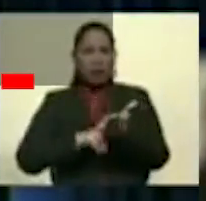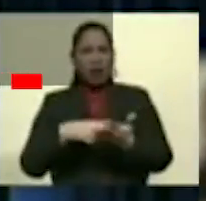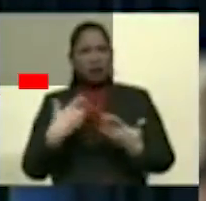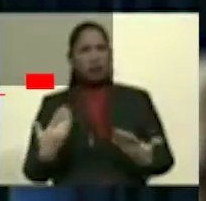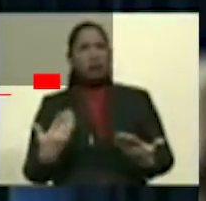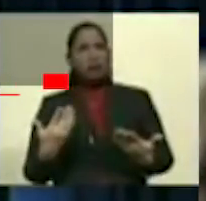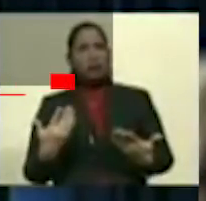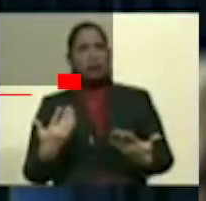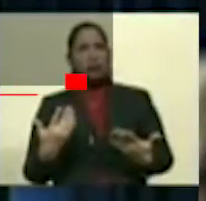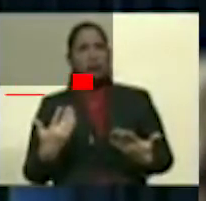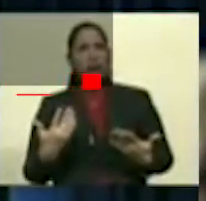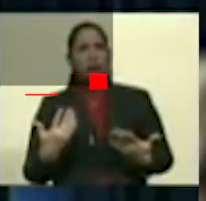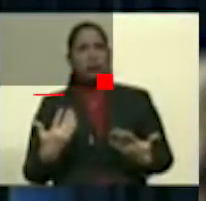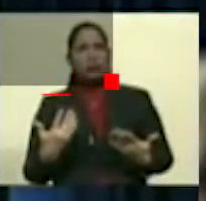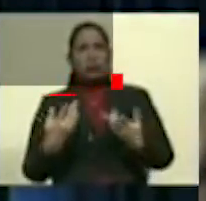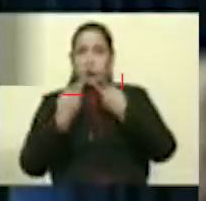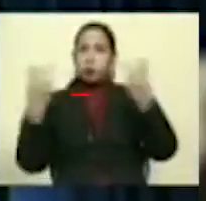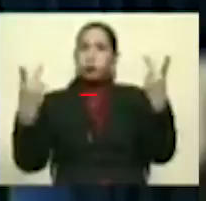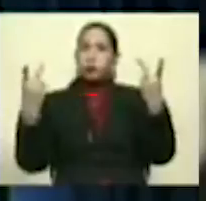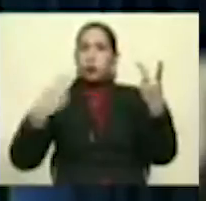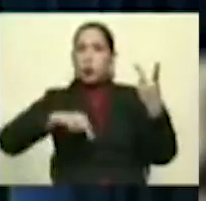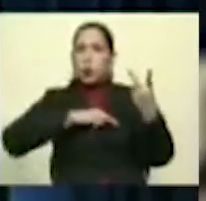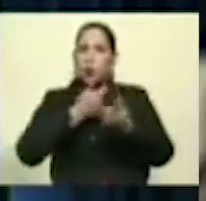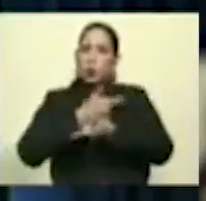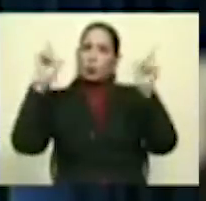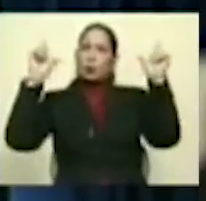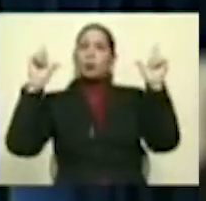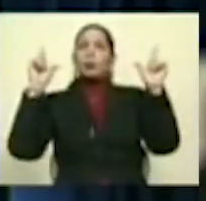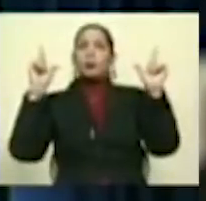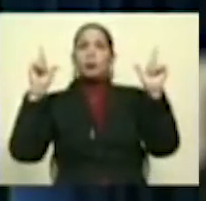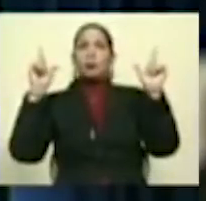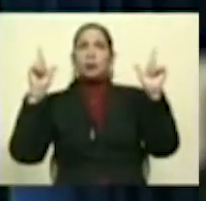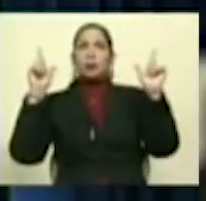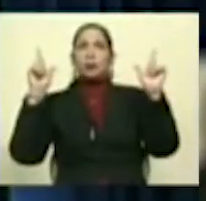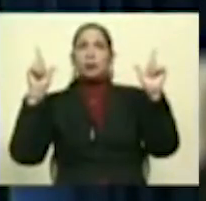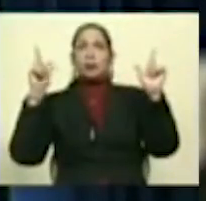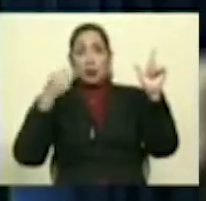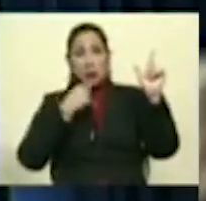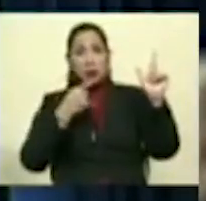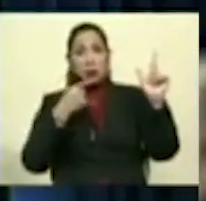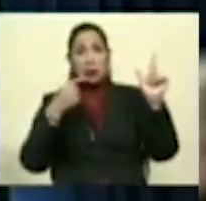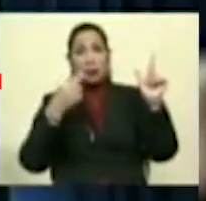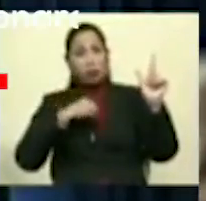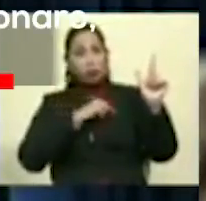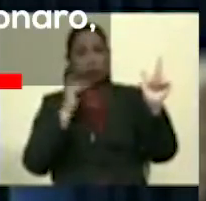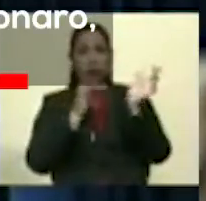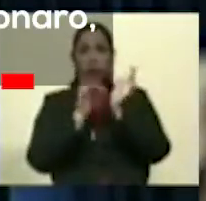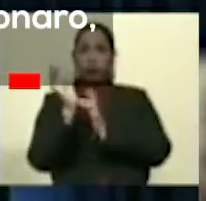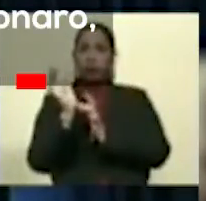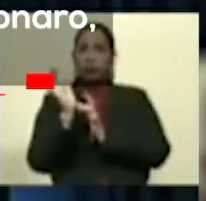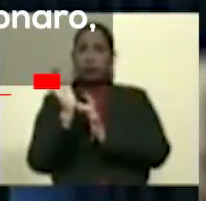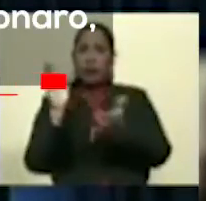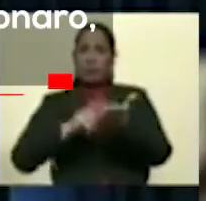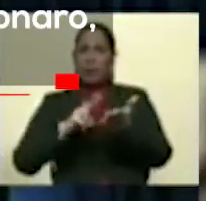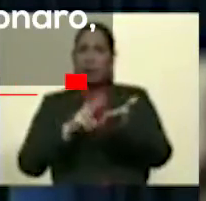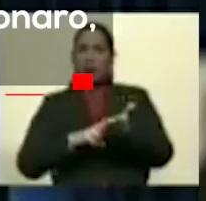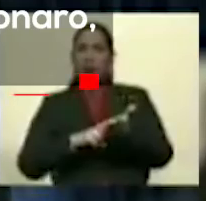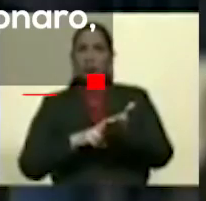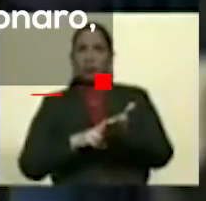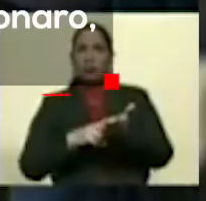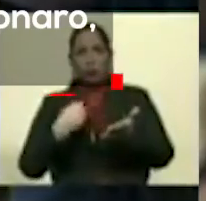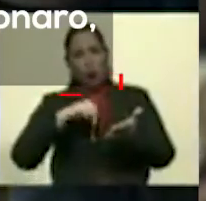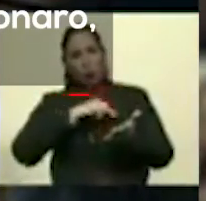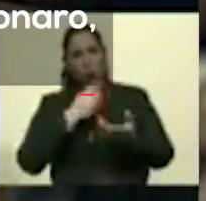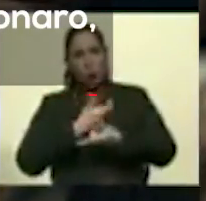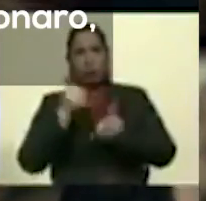seremos libres, dice, ¿verdad? Nuestro Señor Jesucristo. Con la verdad, seremos